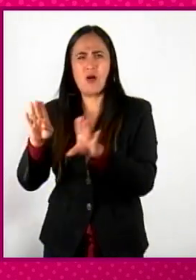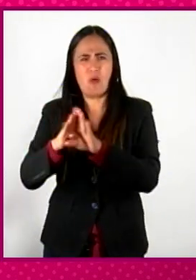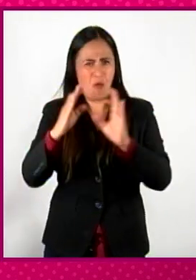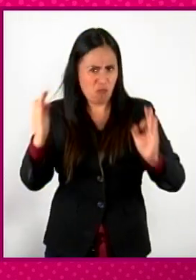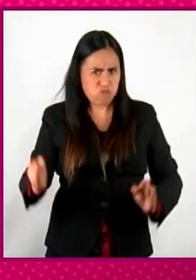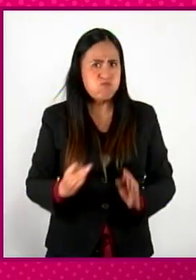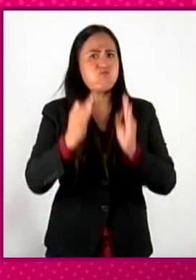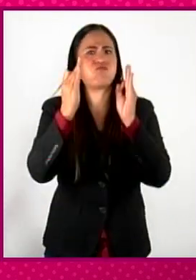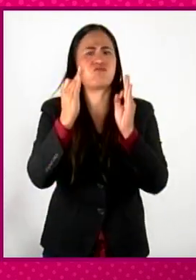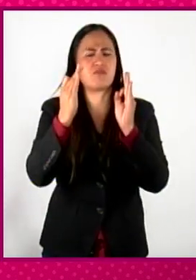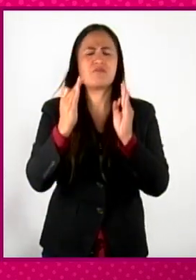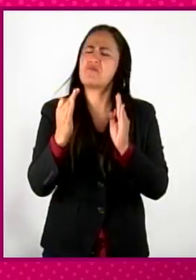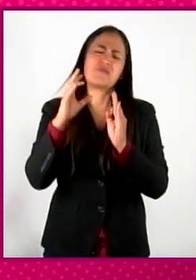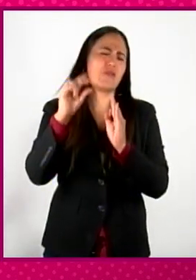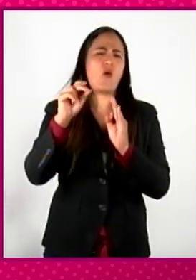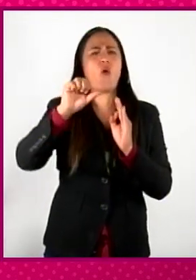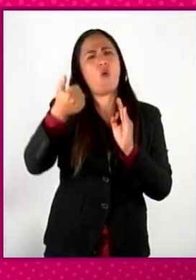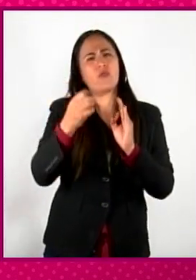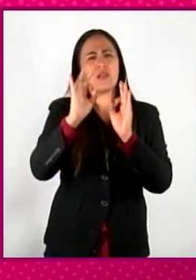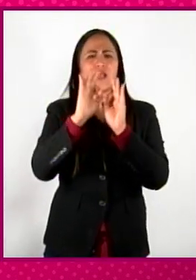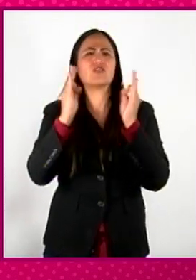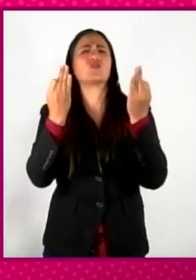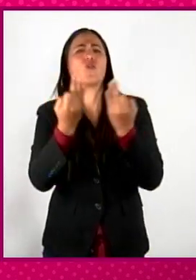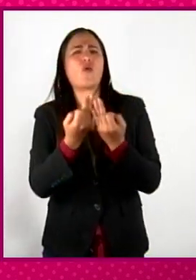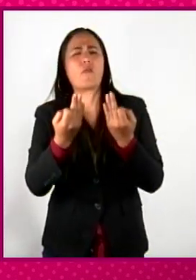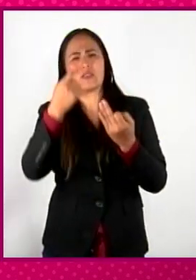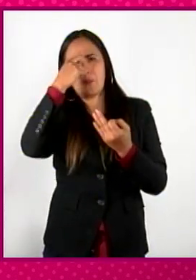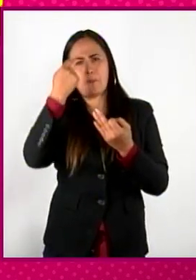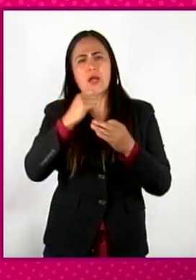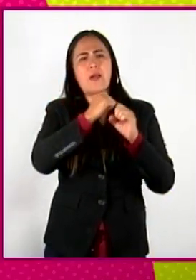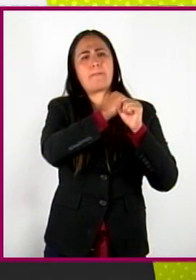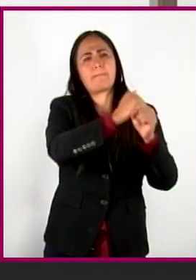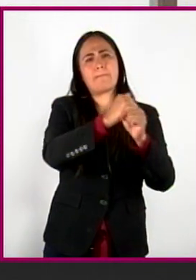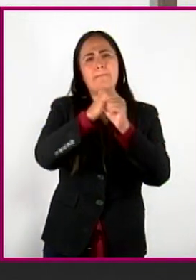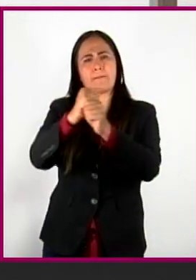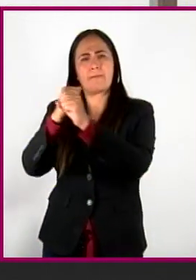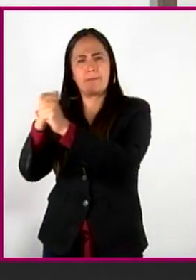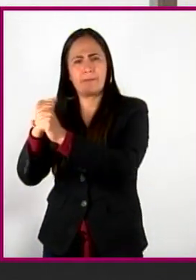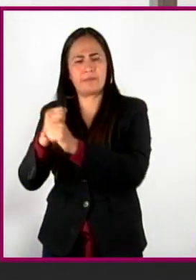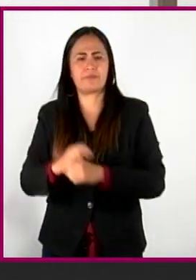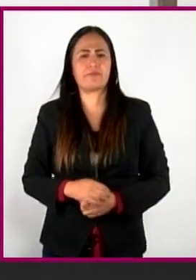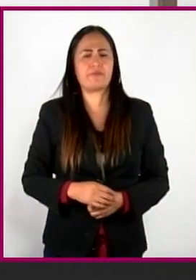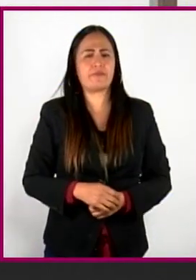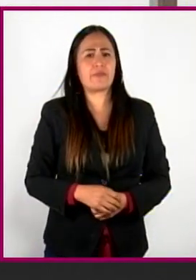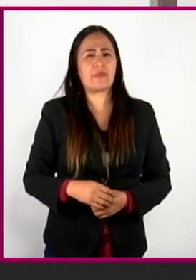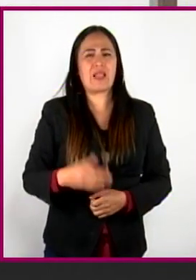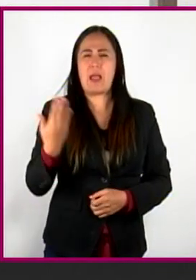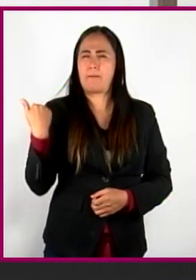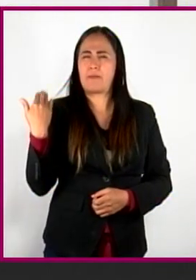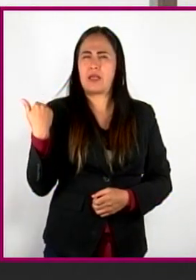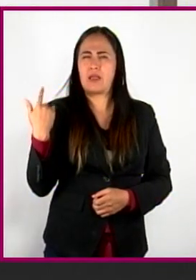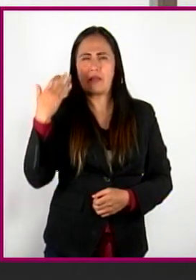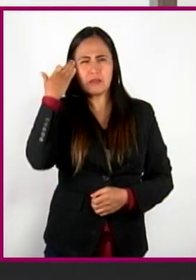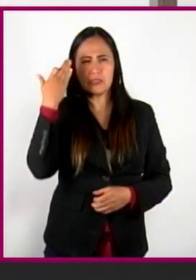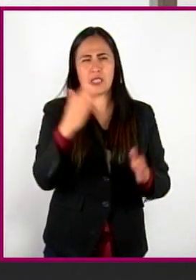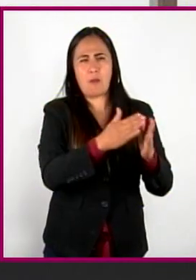frontal. También hay otros otras formas de resistir. Solo en épocas recientes hemos entendido de una forma